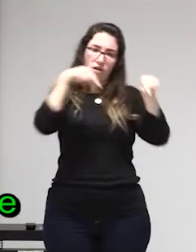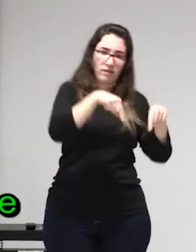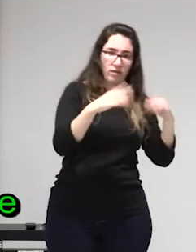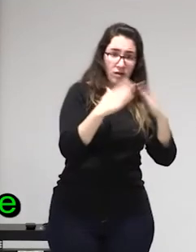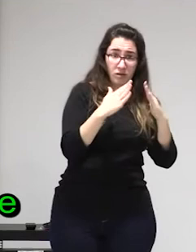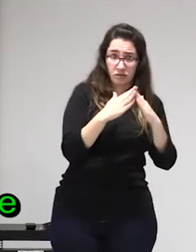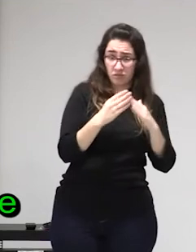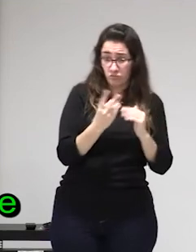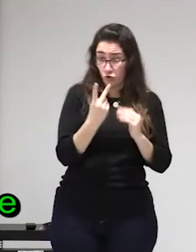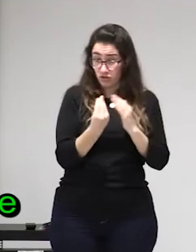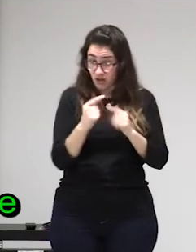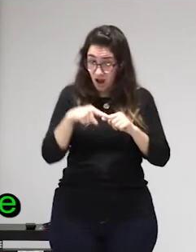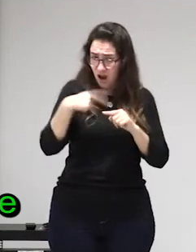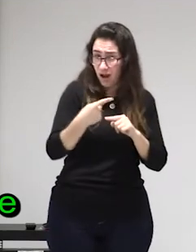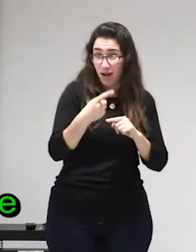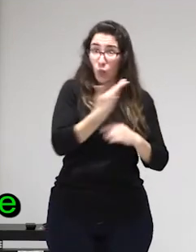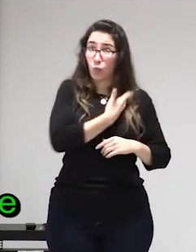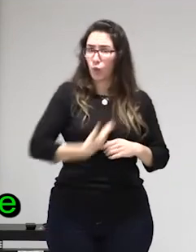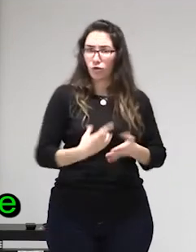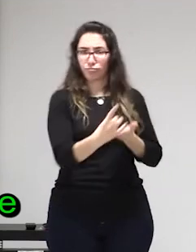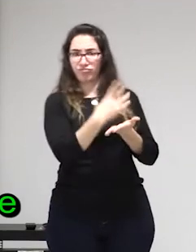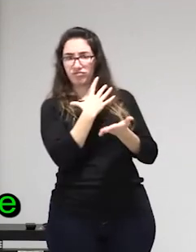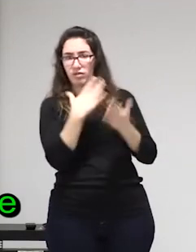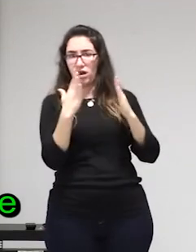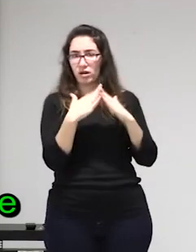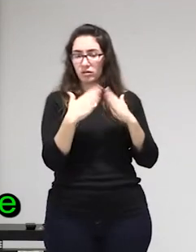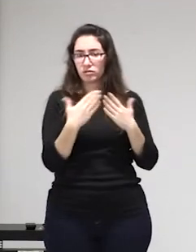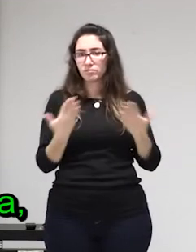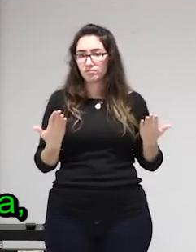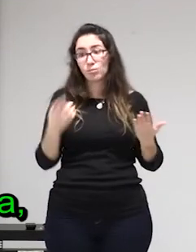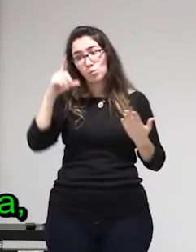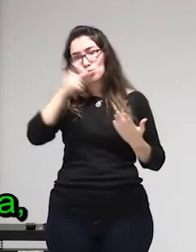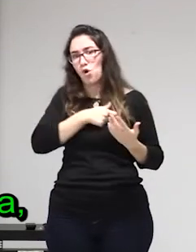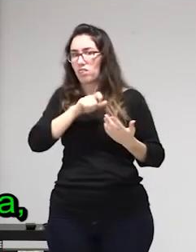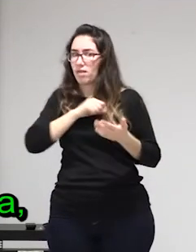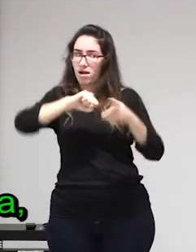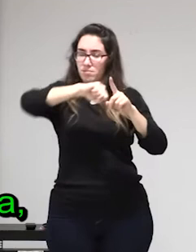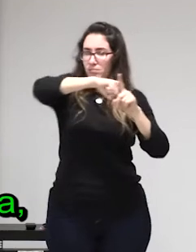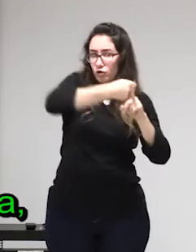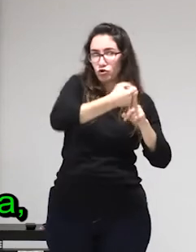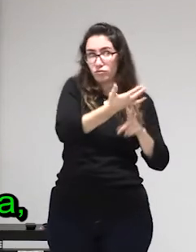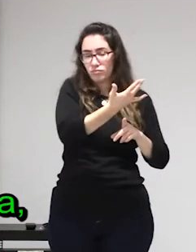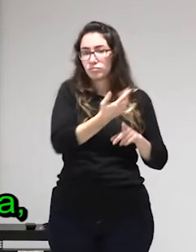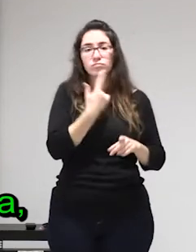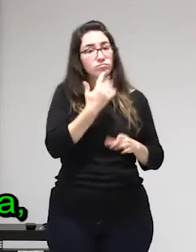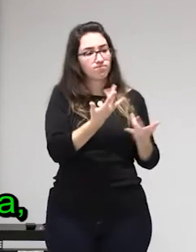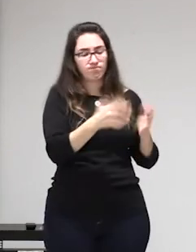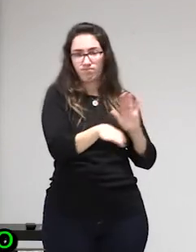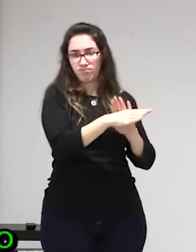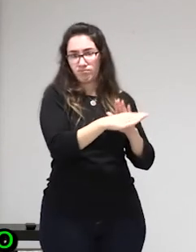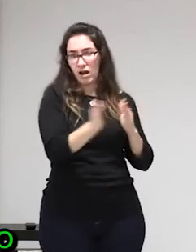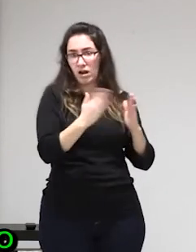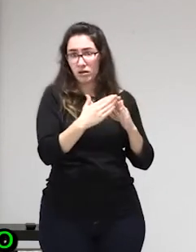me ofende que se emplee una terminología psiquiátrica para restar credibilidad a una persona de acuerdo